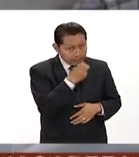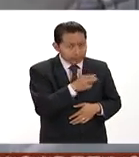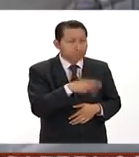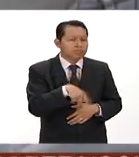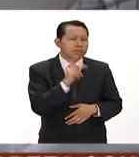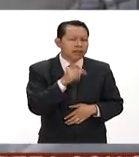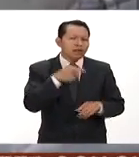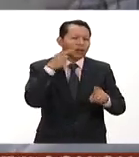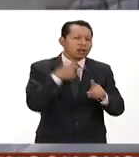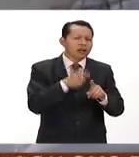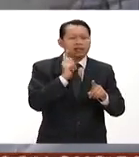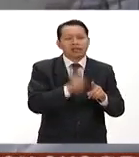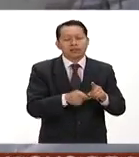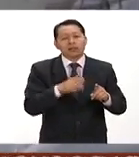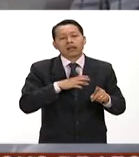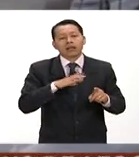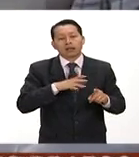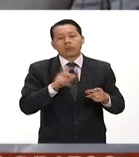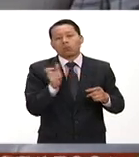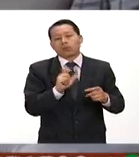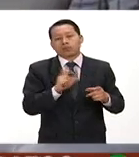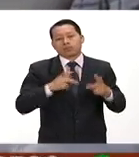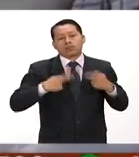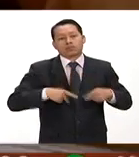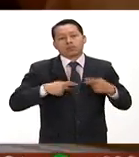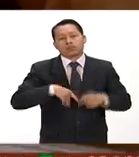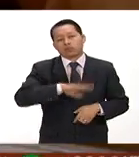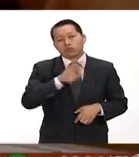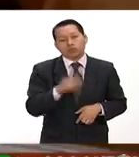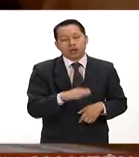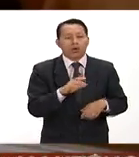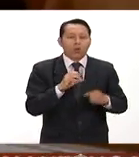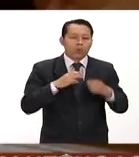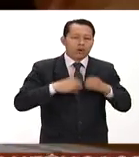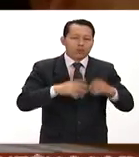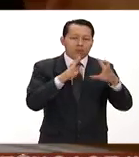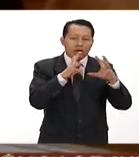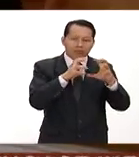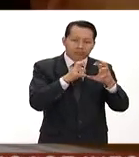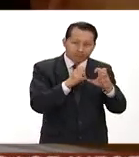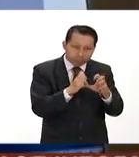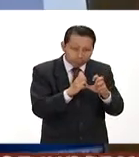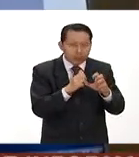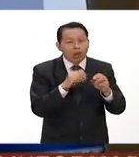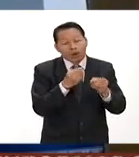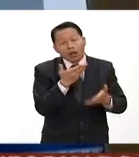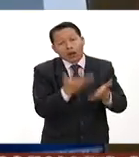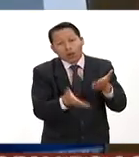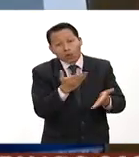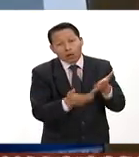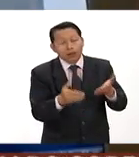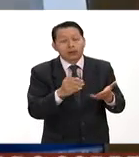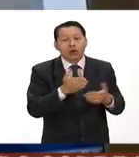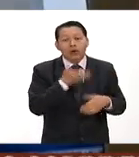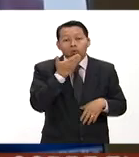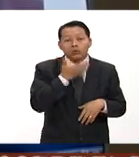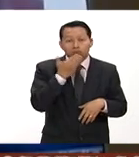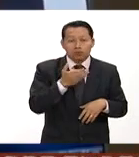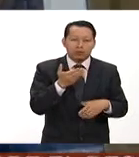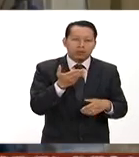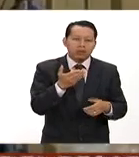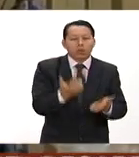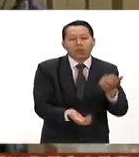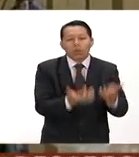en restos esqueletizados o cuando ya tuvieron un proceso de descomposición o ahora que se tiene mucho la costumbre de quemar los